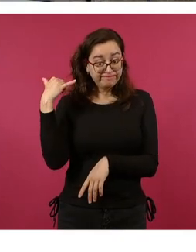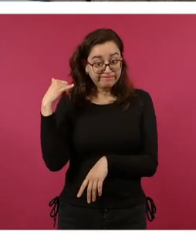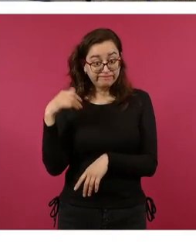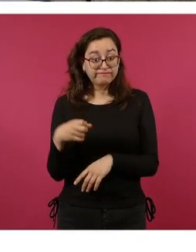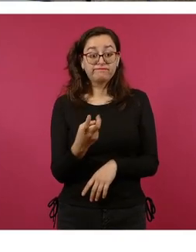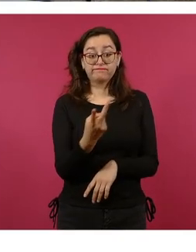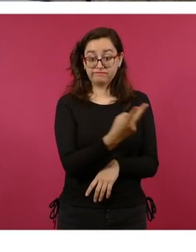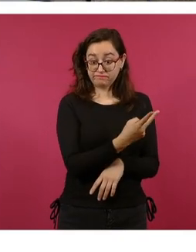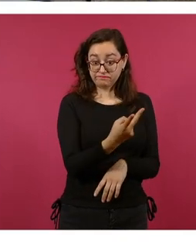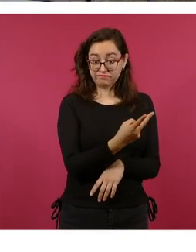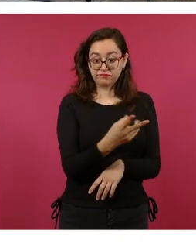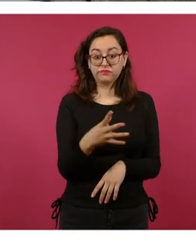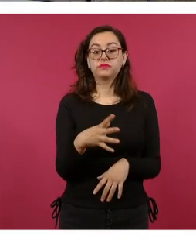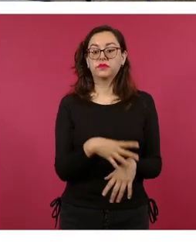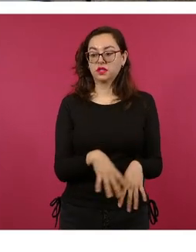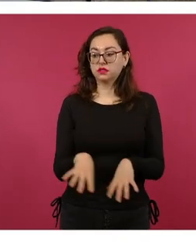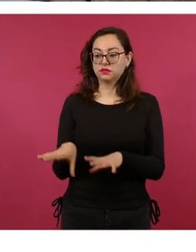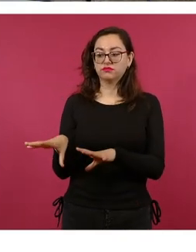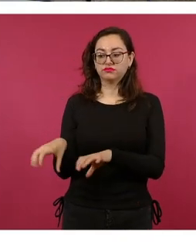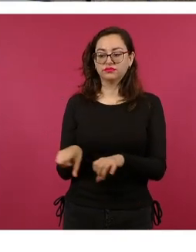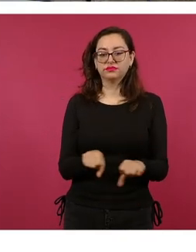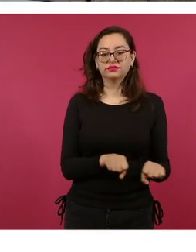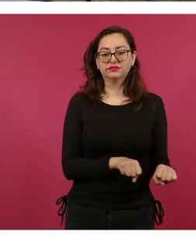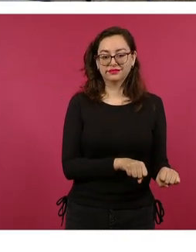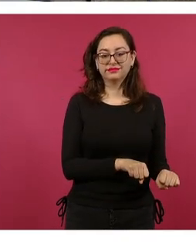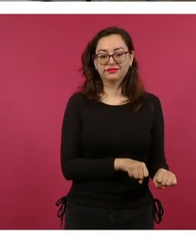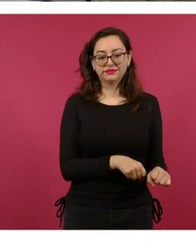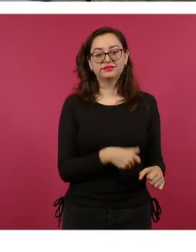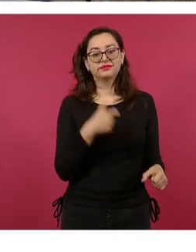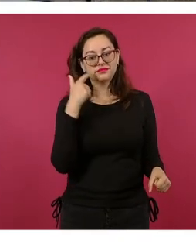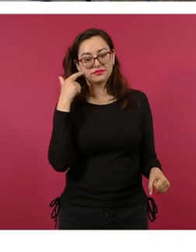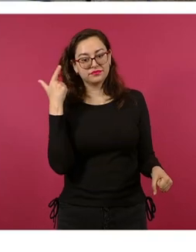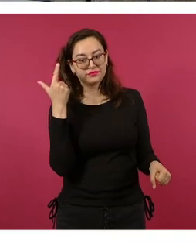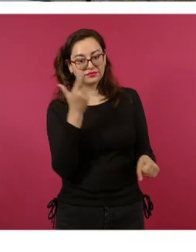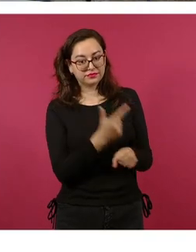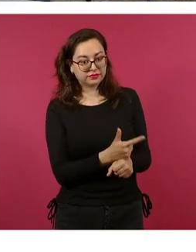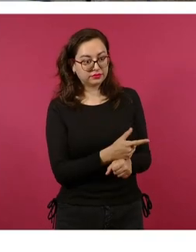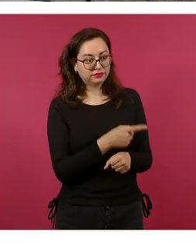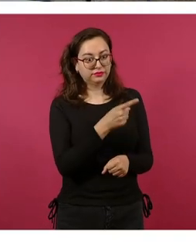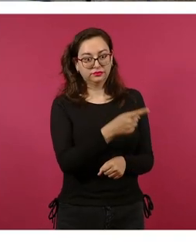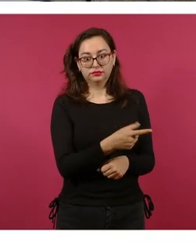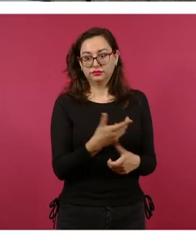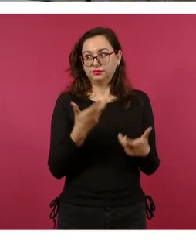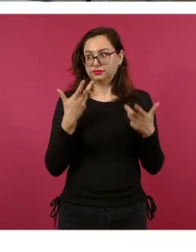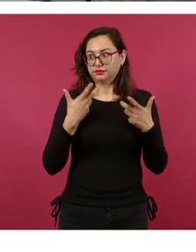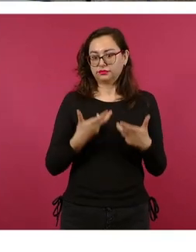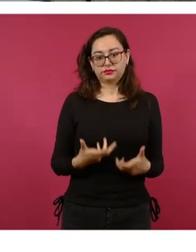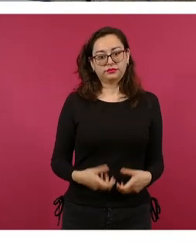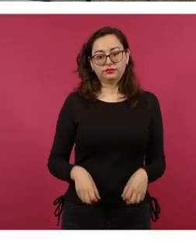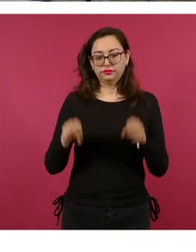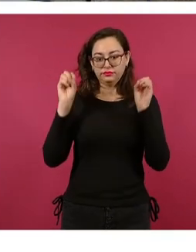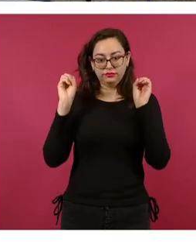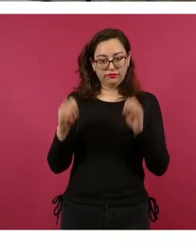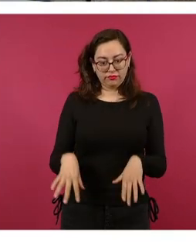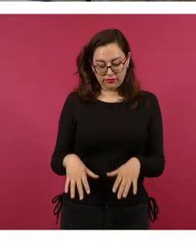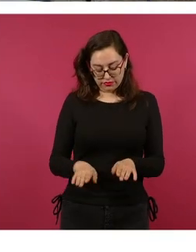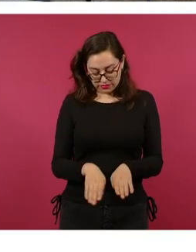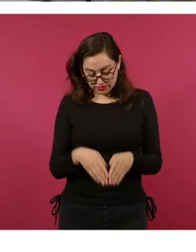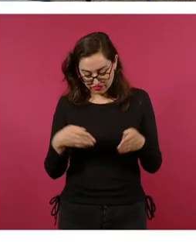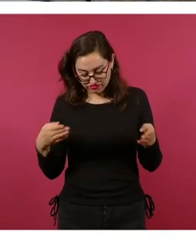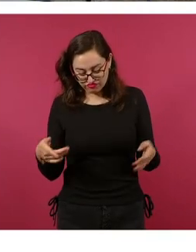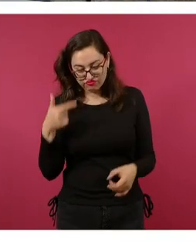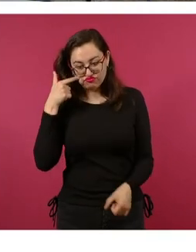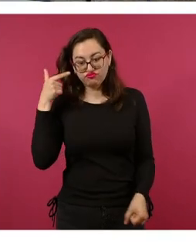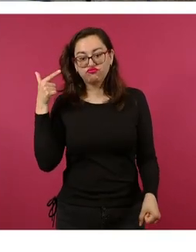Mauricio fueron detenidos cuando transitaban en una motocicleta y al verse sorprendidos abandonaron dos cajas de cartón que contenían las mil